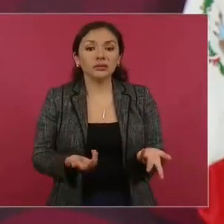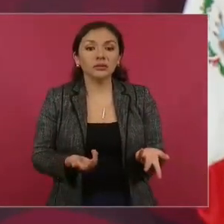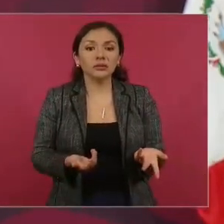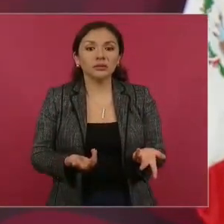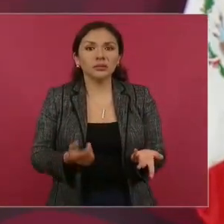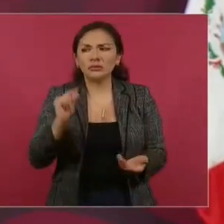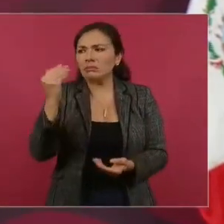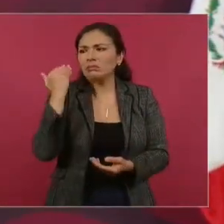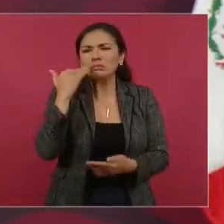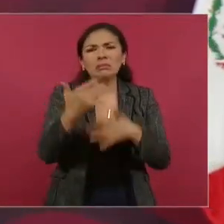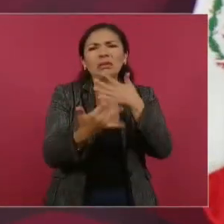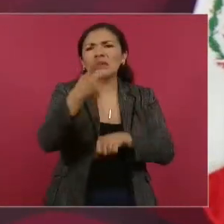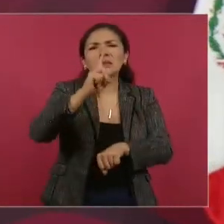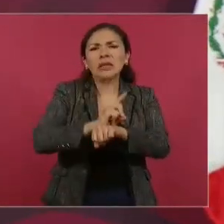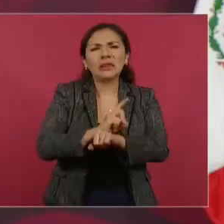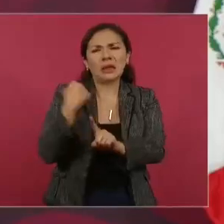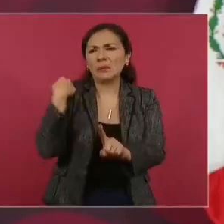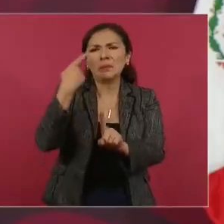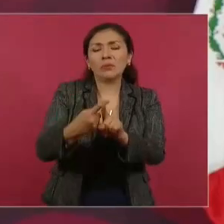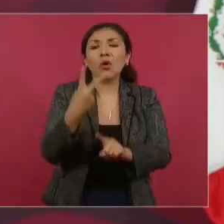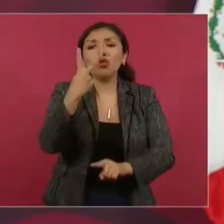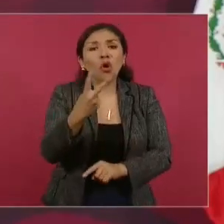los últimos 15 días, dos accidentes lamentables. Gracias. Gracias.